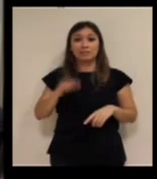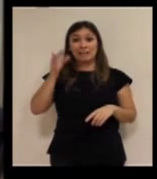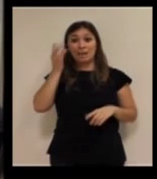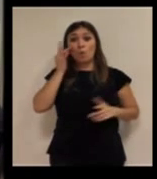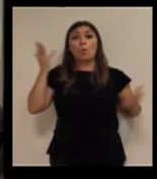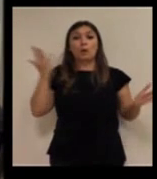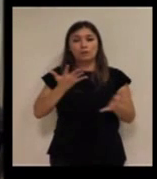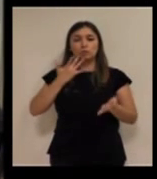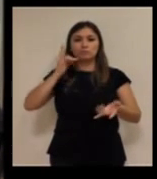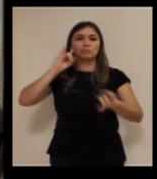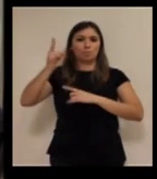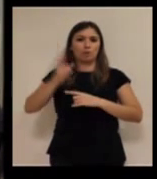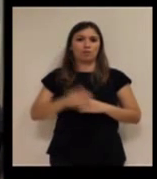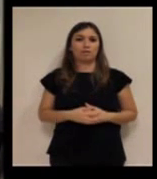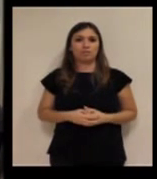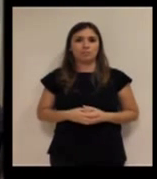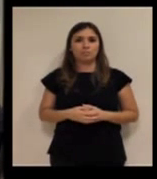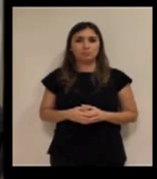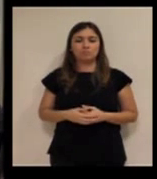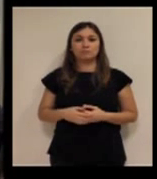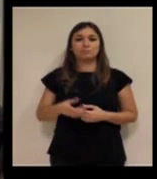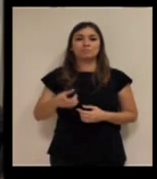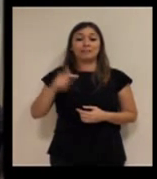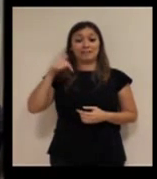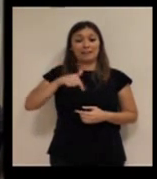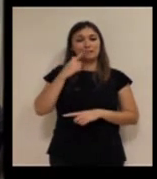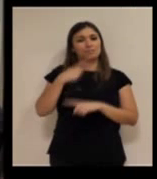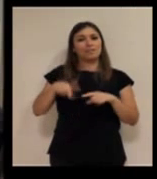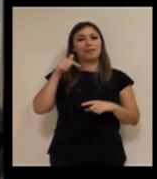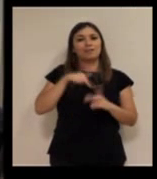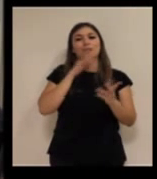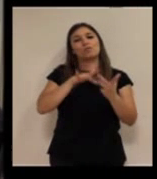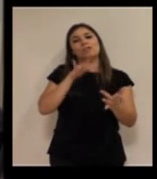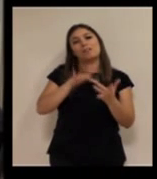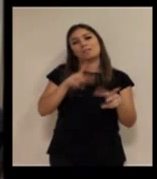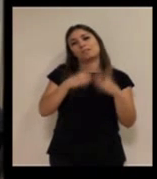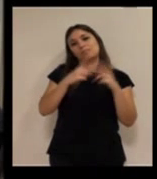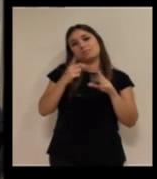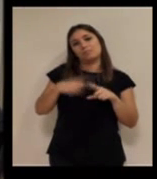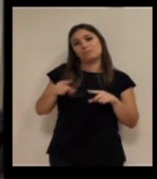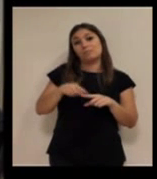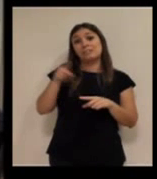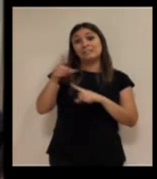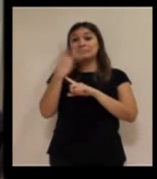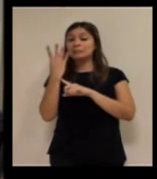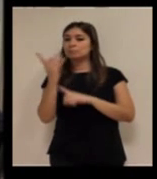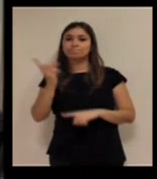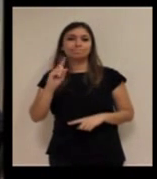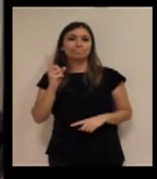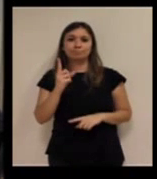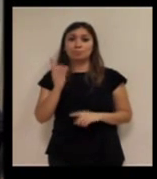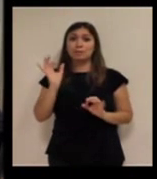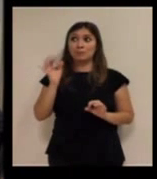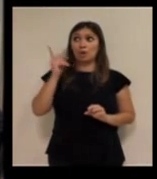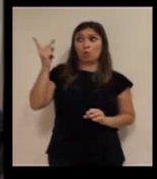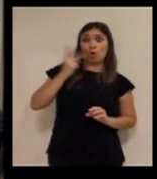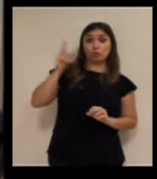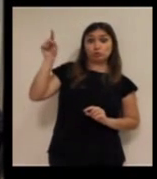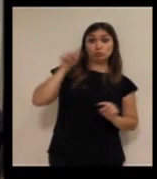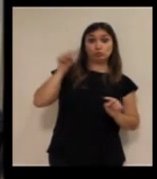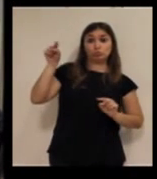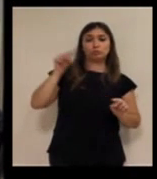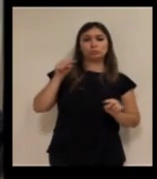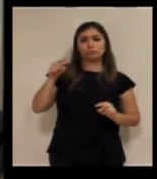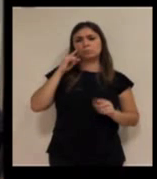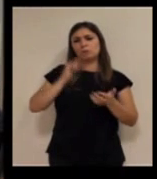cuando... Prácticamente cuando hay una urgencia. No para que haya un trato o un contacto social. Pero bien es cierto que en